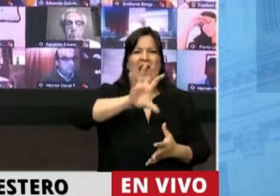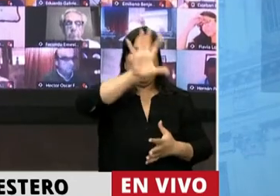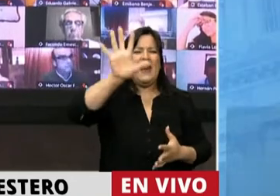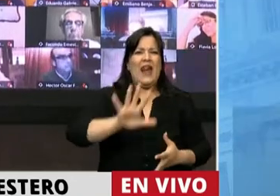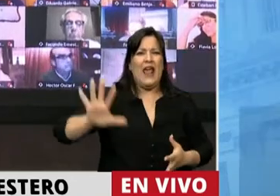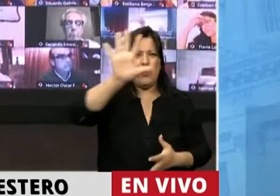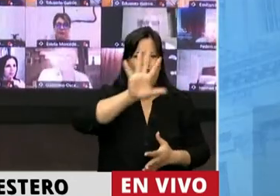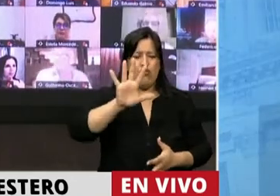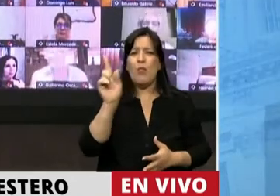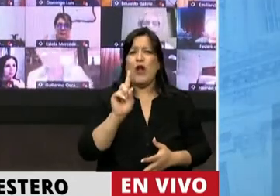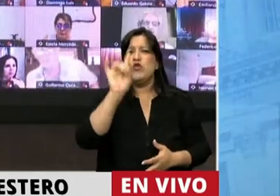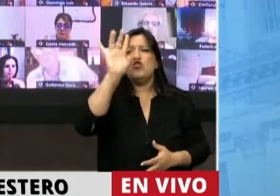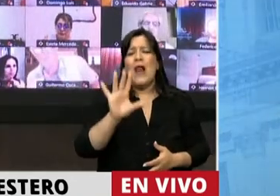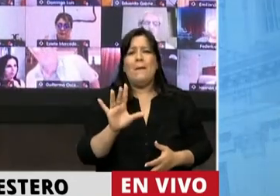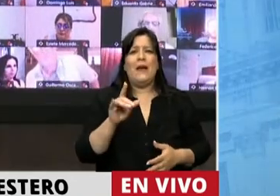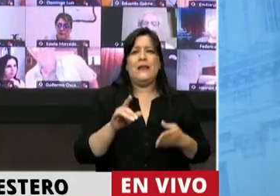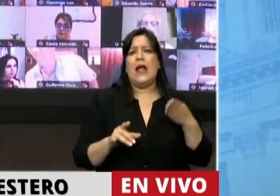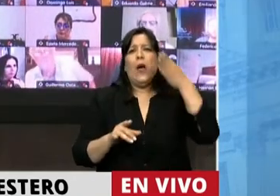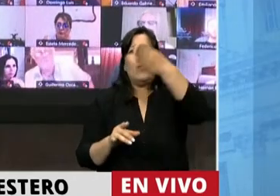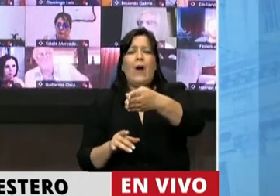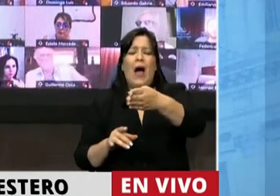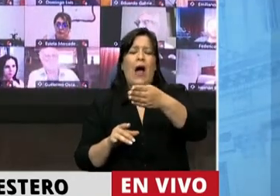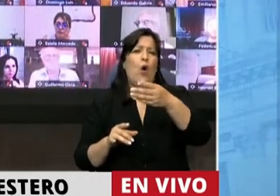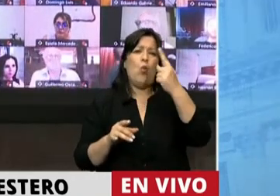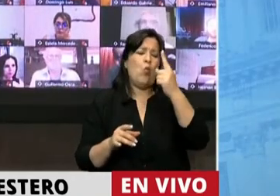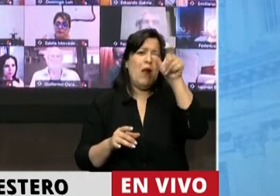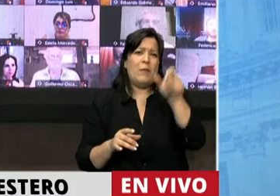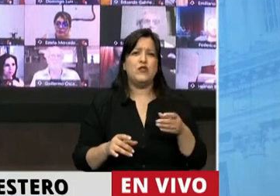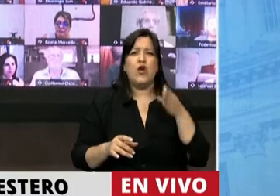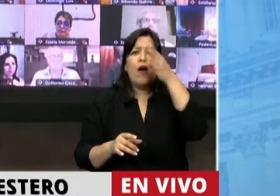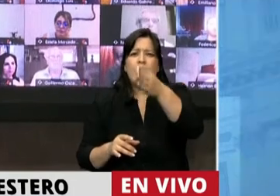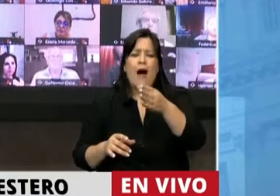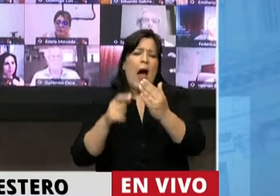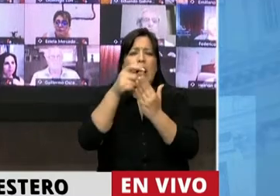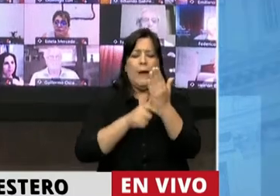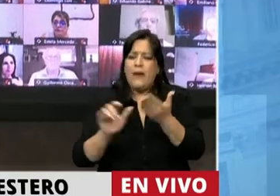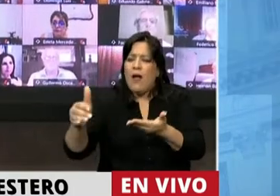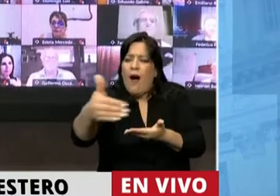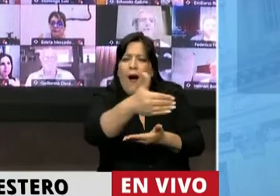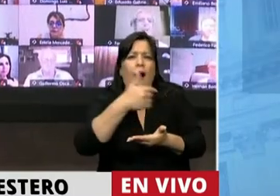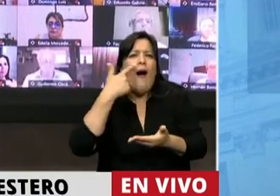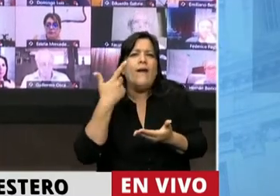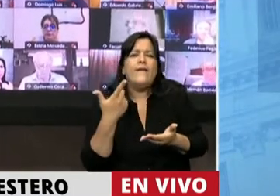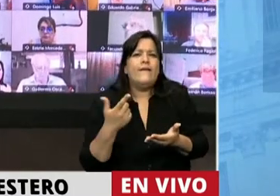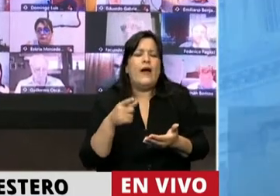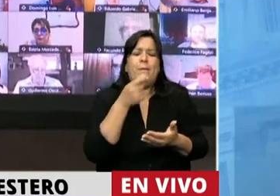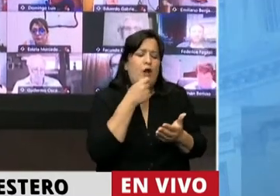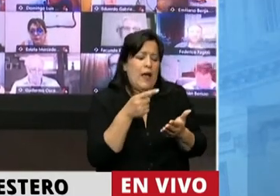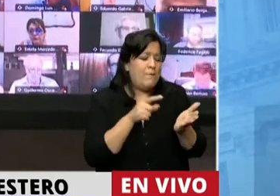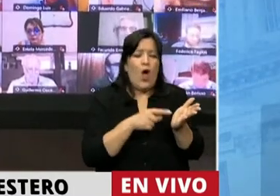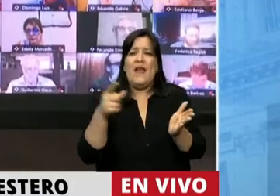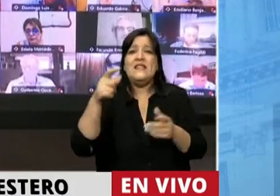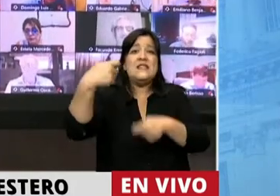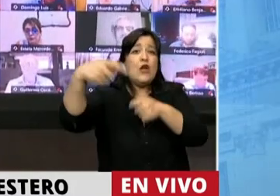forma solamente de ir a escucharnos, traer carpetas y decirnos a los santiagueños que quieren tal cosa o